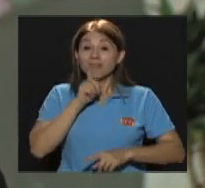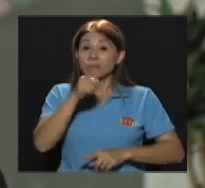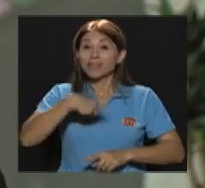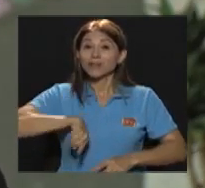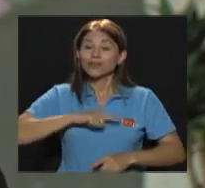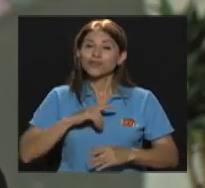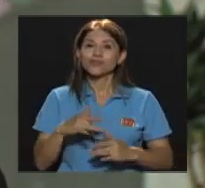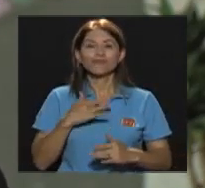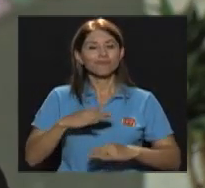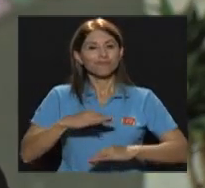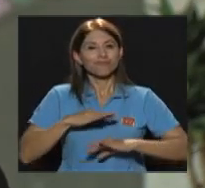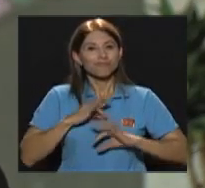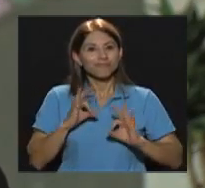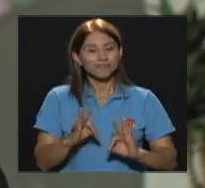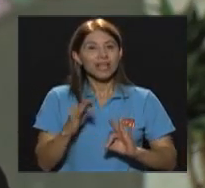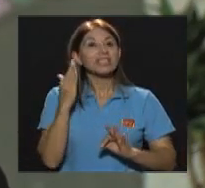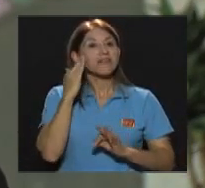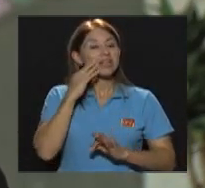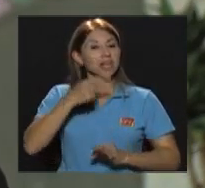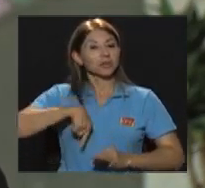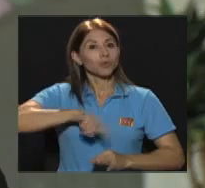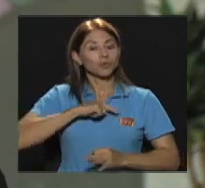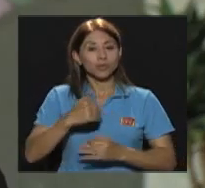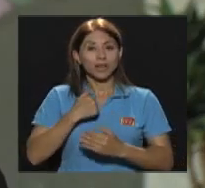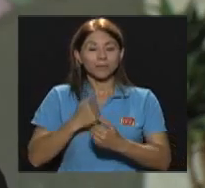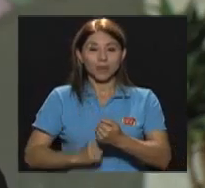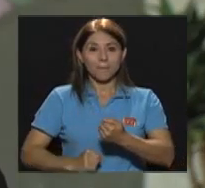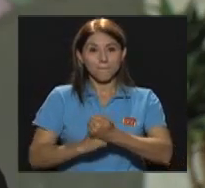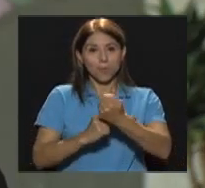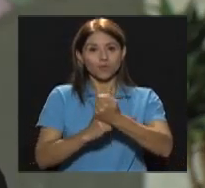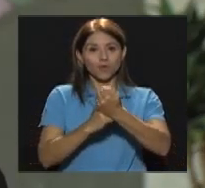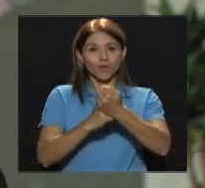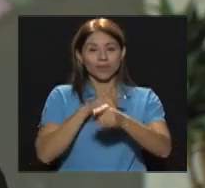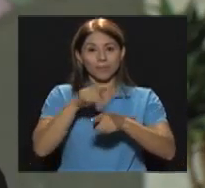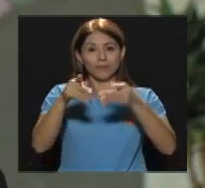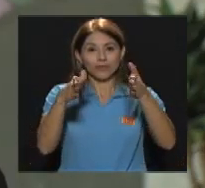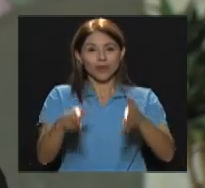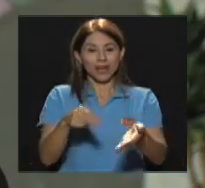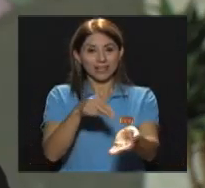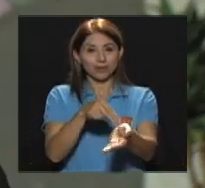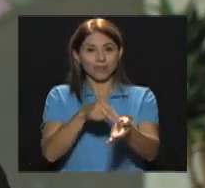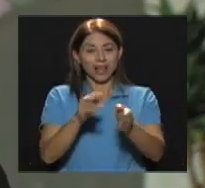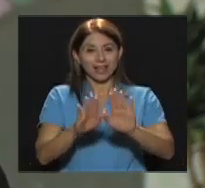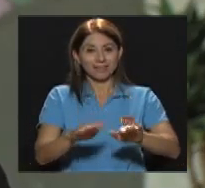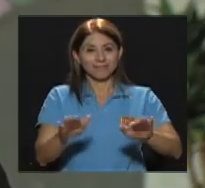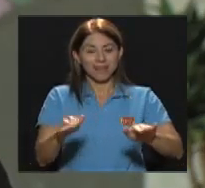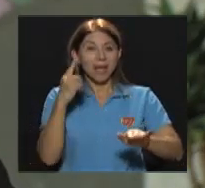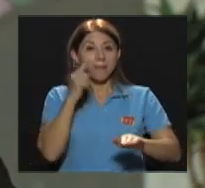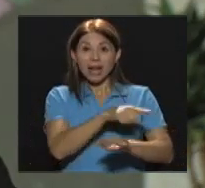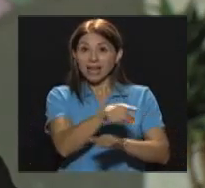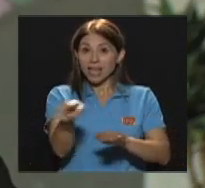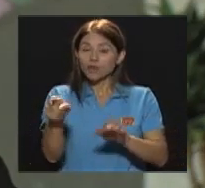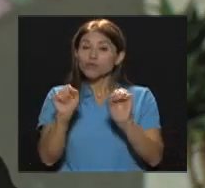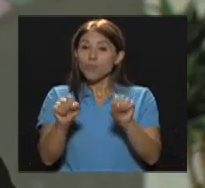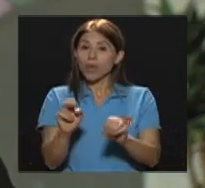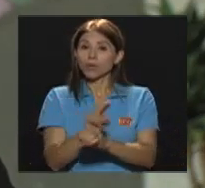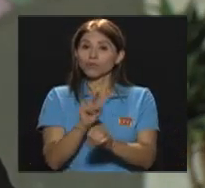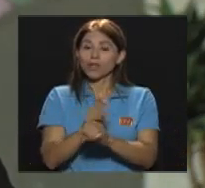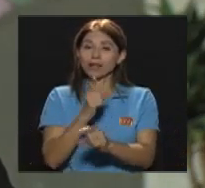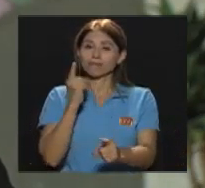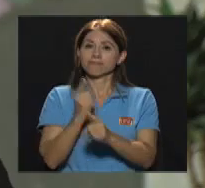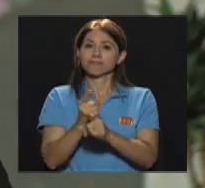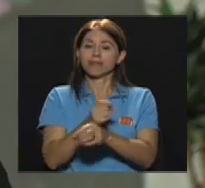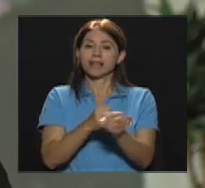También De los profesionales Del hospital Para que ellos Puedan darle Un uso adecuado De la sala Yo a mí Me gustaría